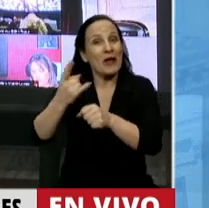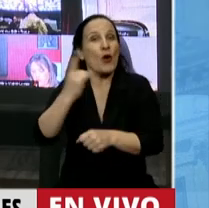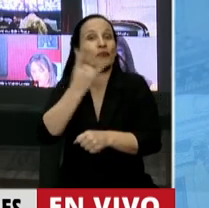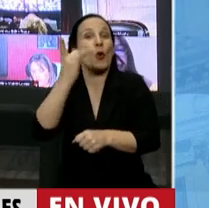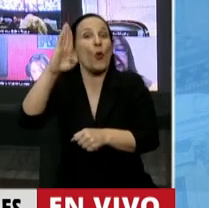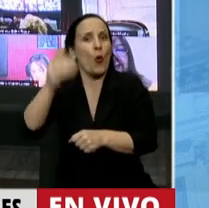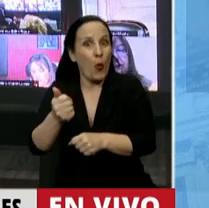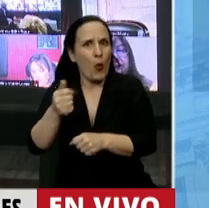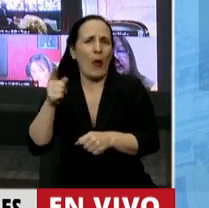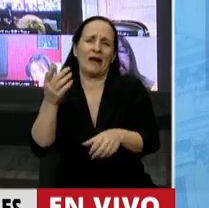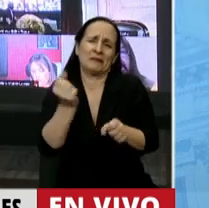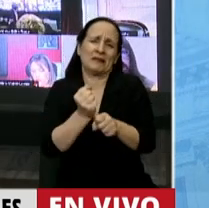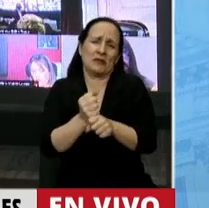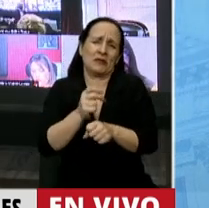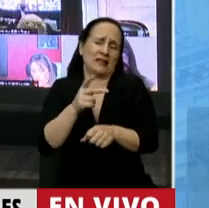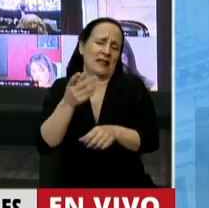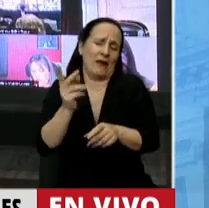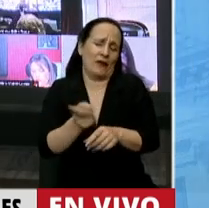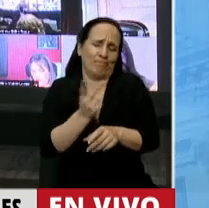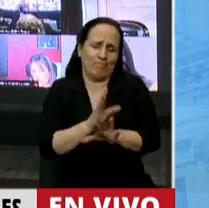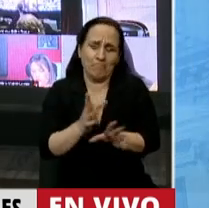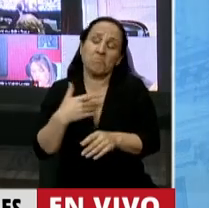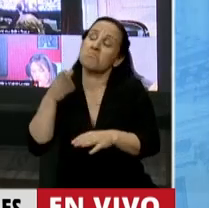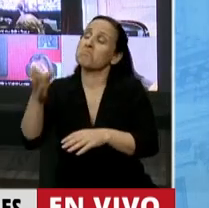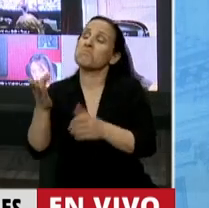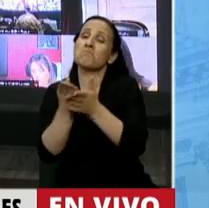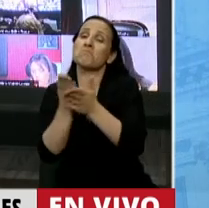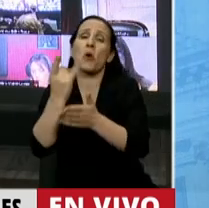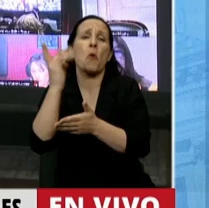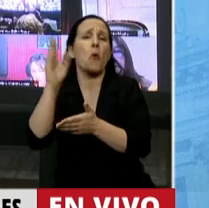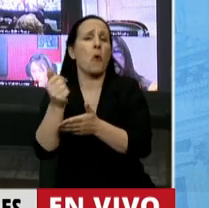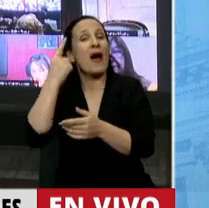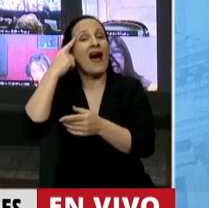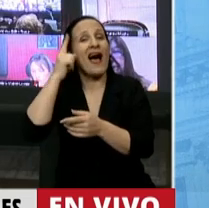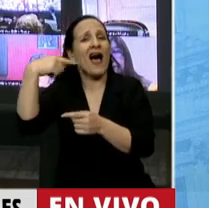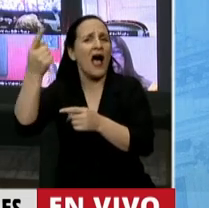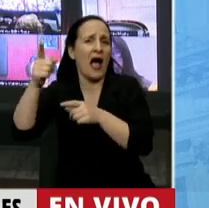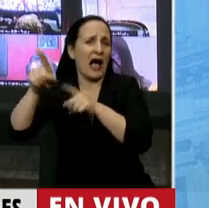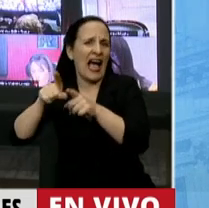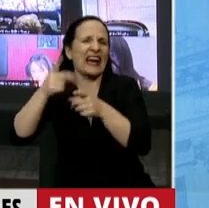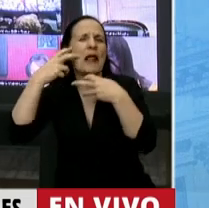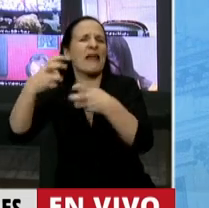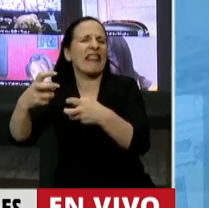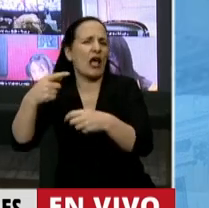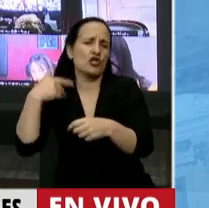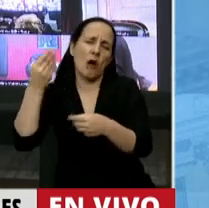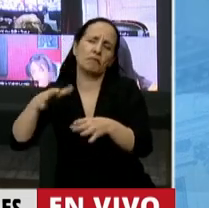Buenos Aires con un empleo precario, pensando en otro tipo de carrera, en una carrera de investigación.